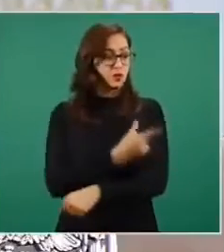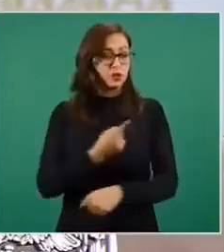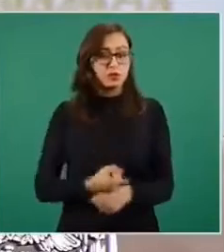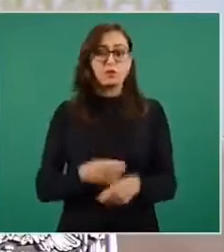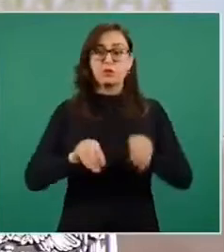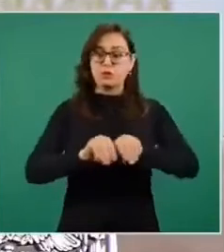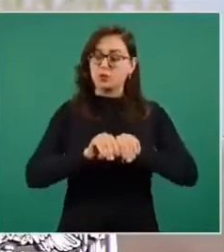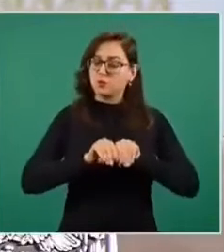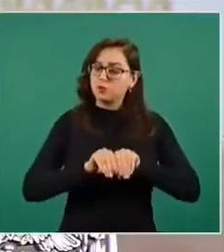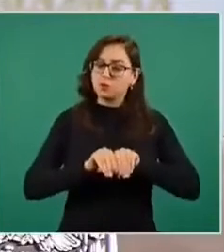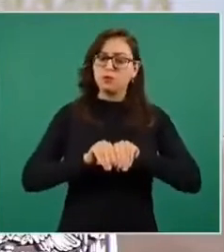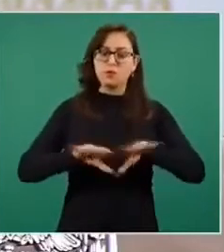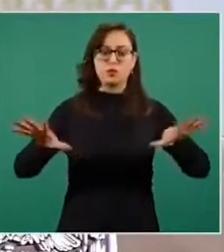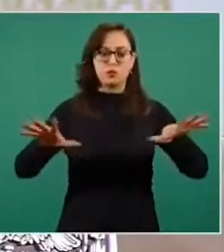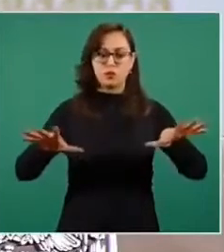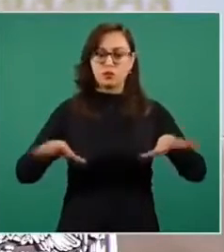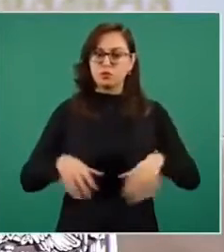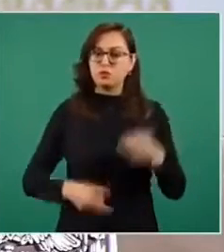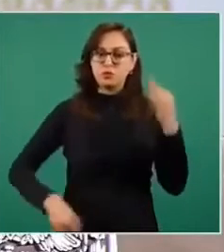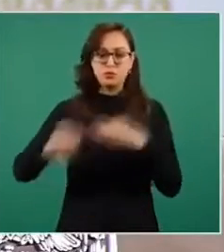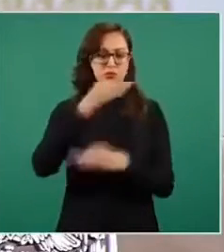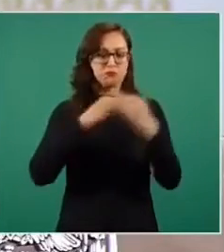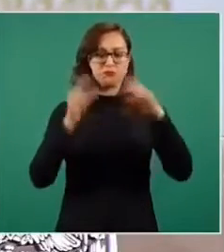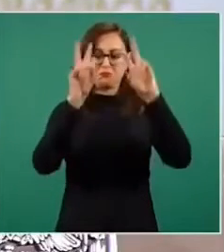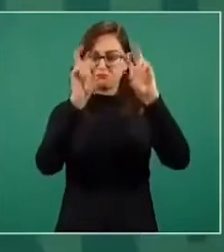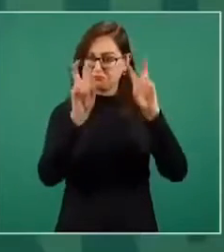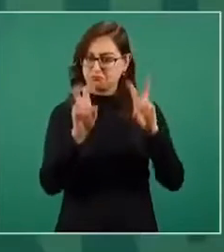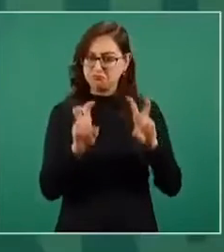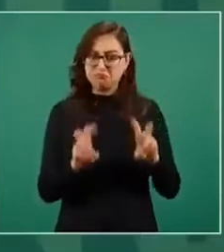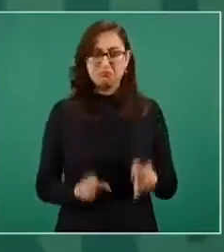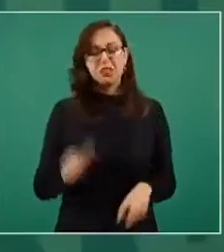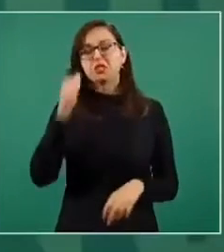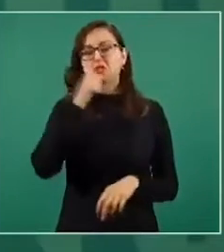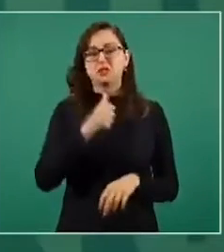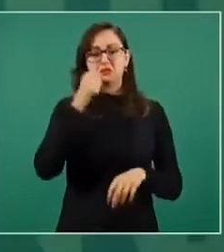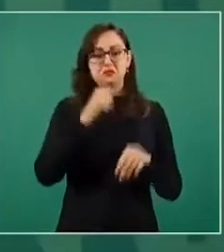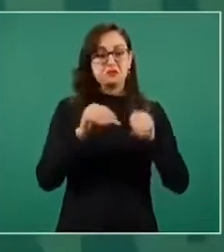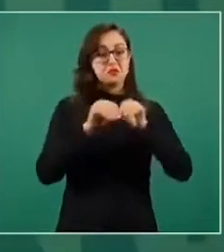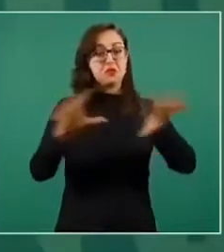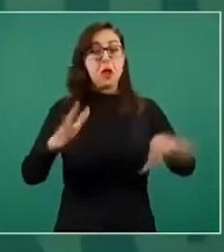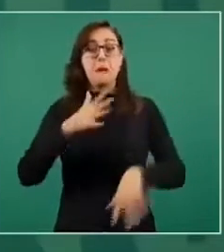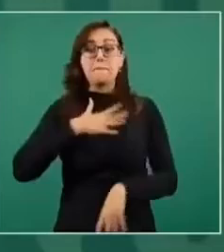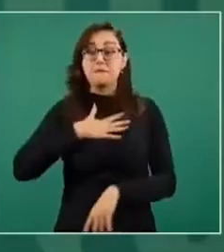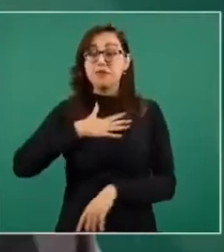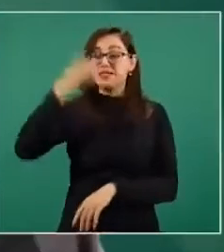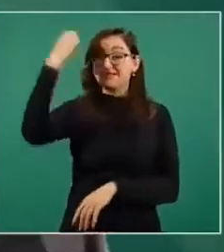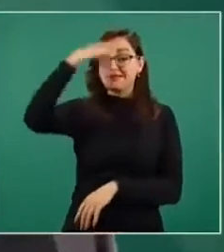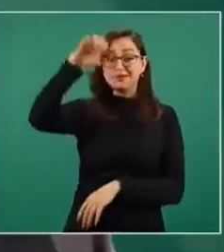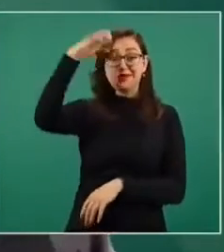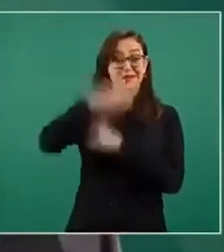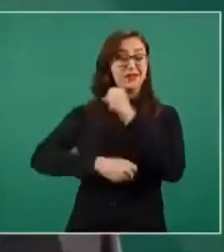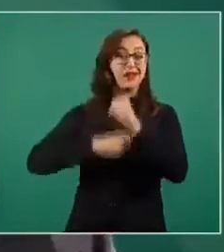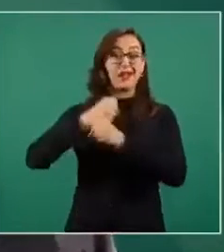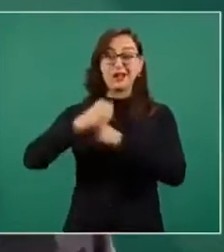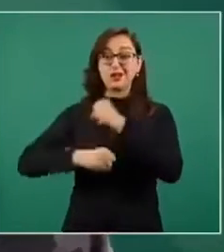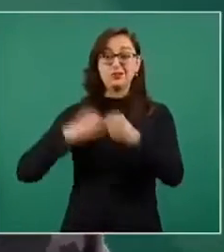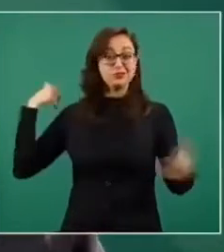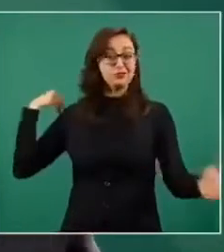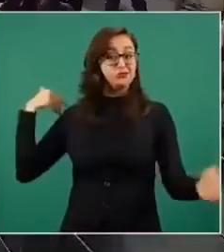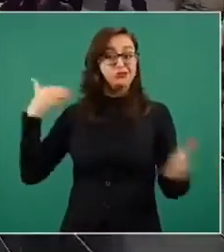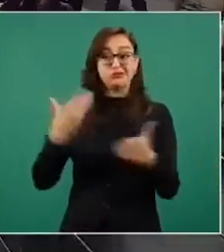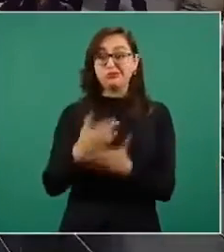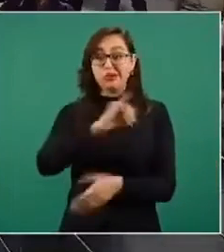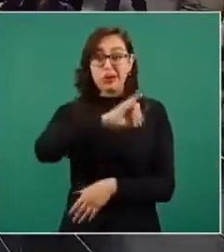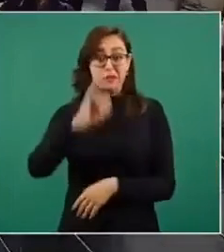pues dice que el equipo médico que lo está tratando, seguramente, usa la palabra, seguramente lo está